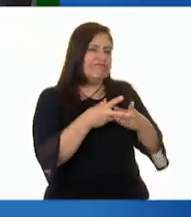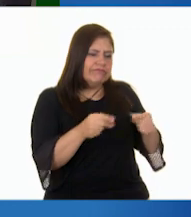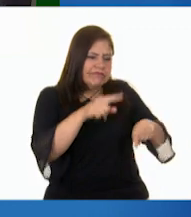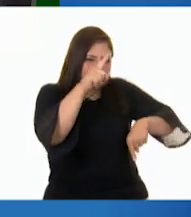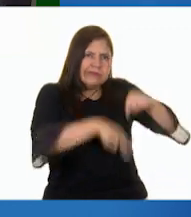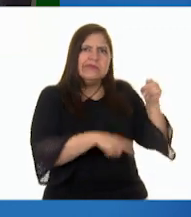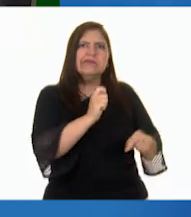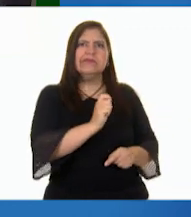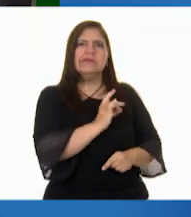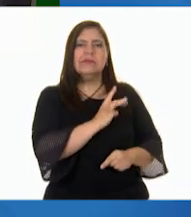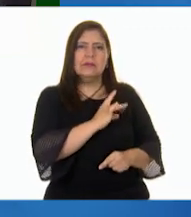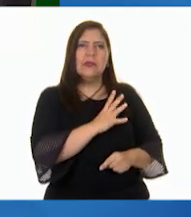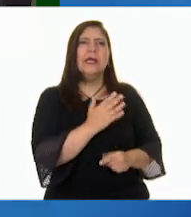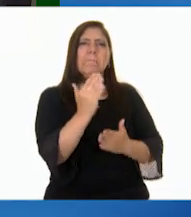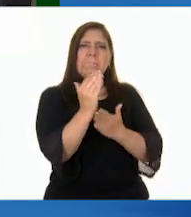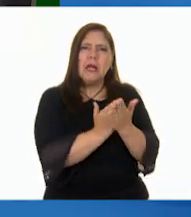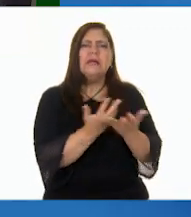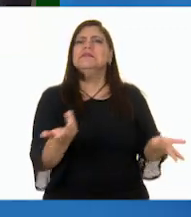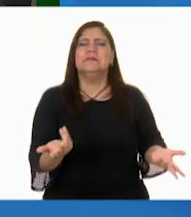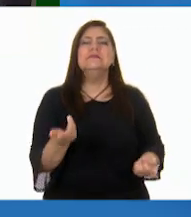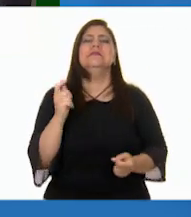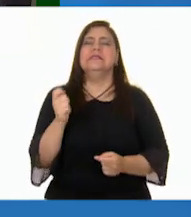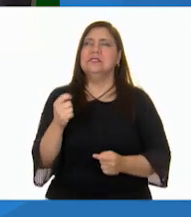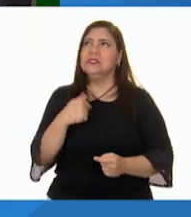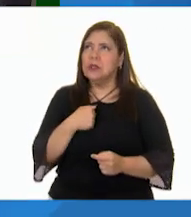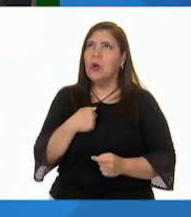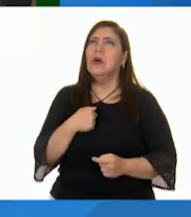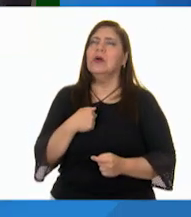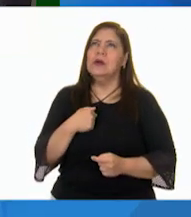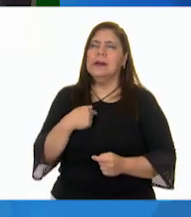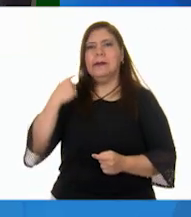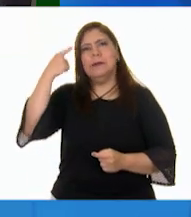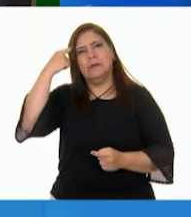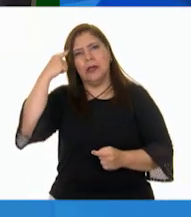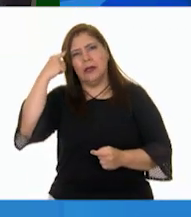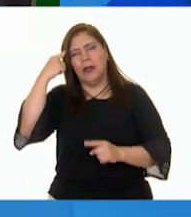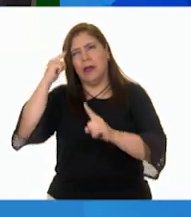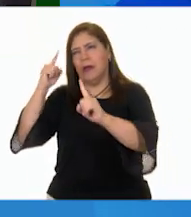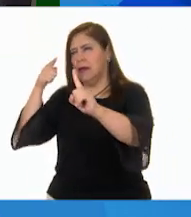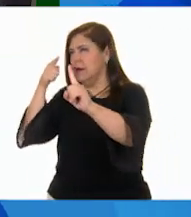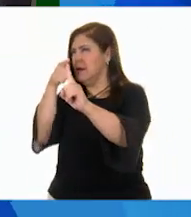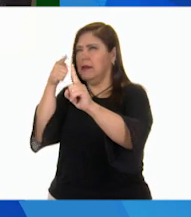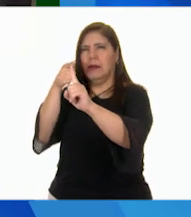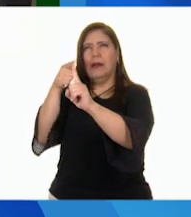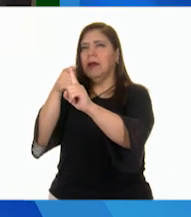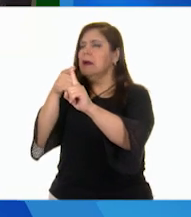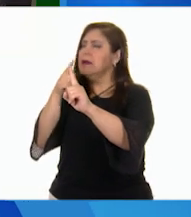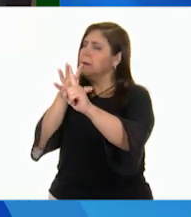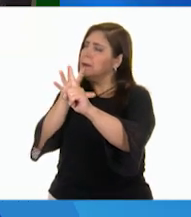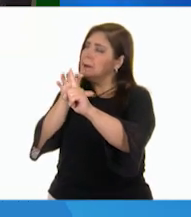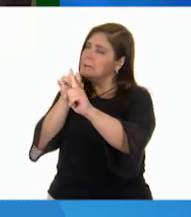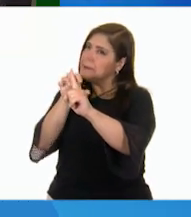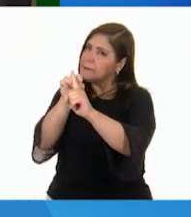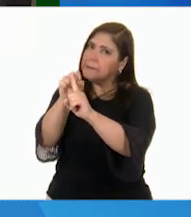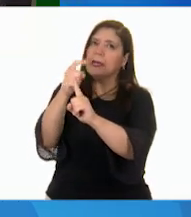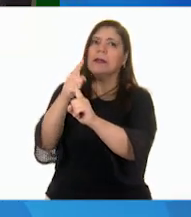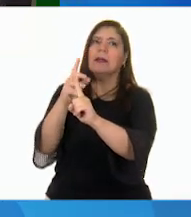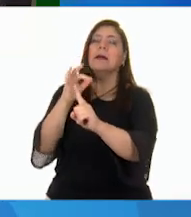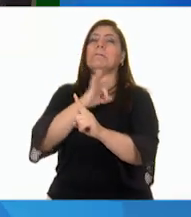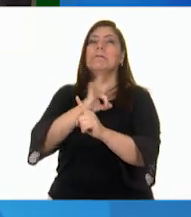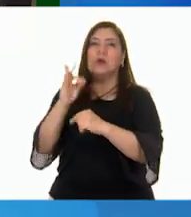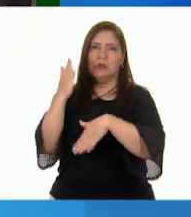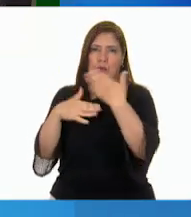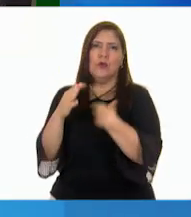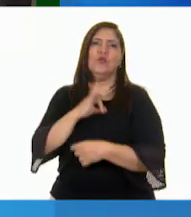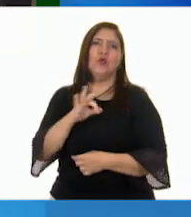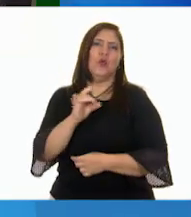Yo lo convierto en una meta y, pues, tengo que alcanzar esa meta para superarla y a la vez estoy superando ese temor